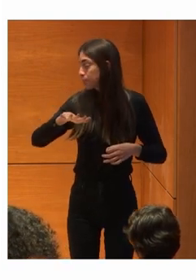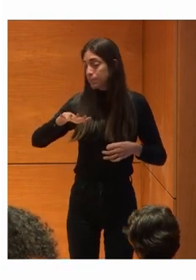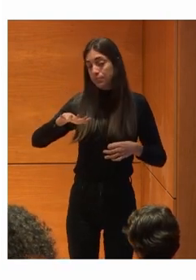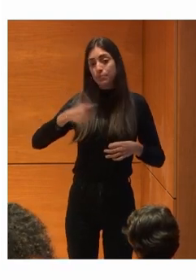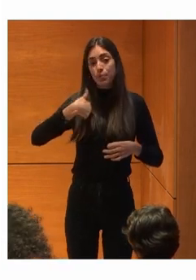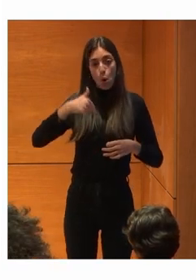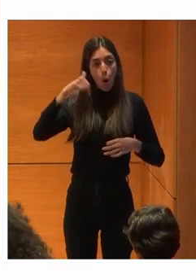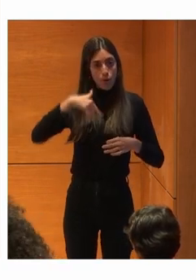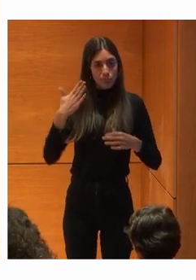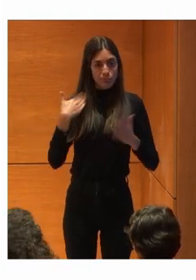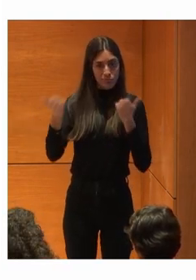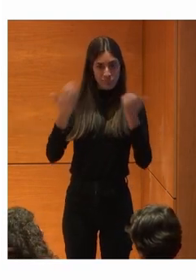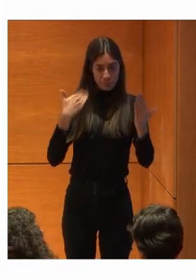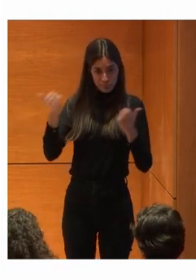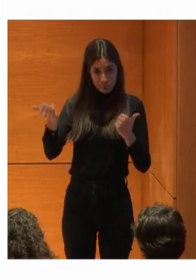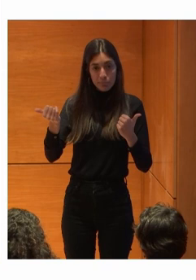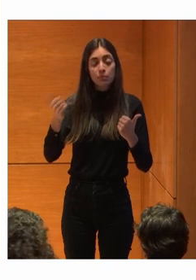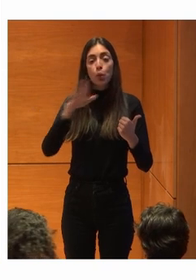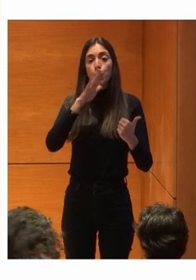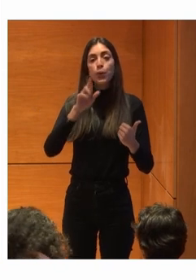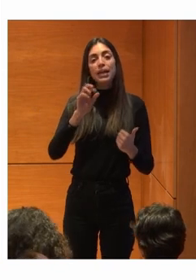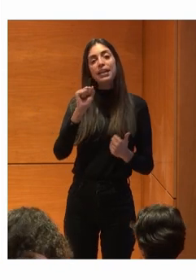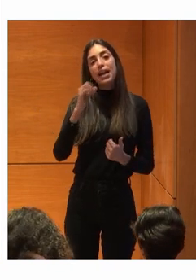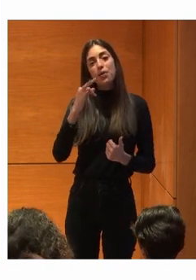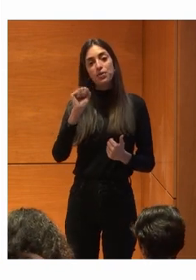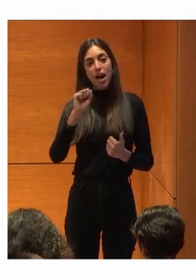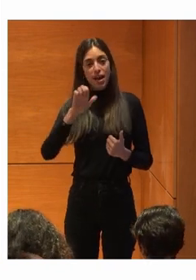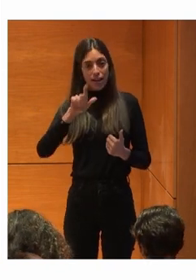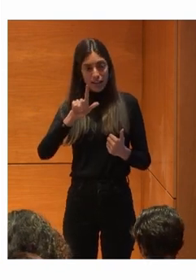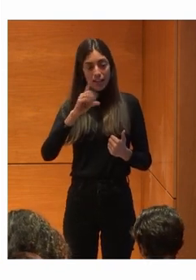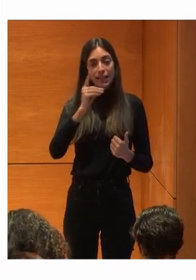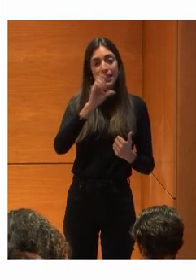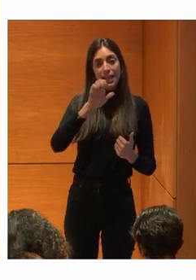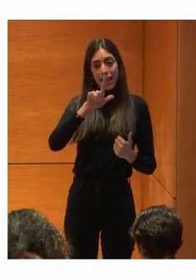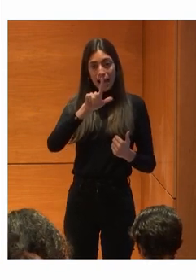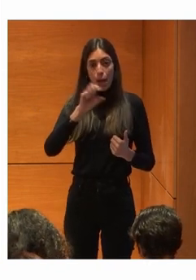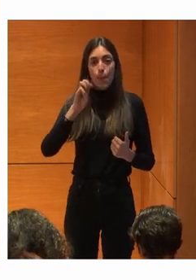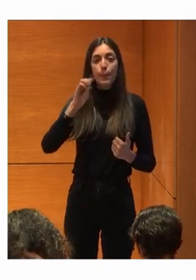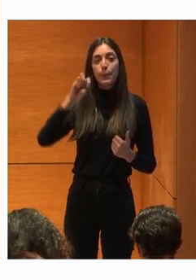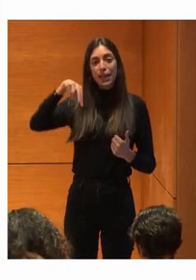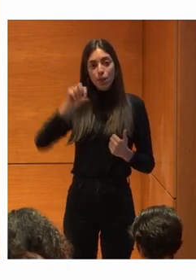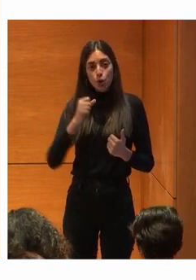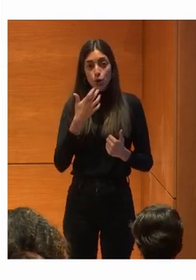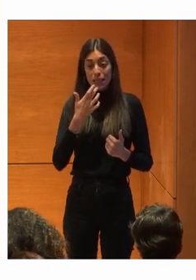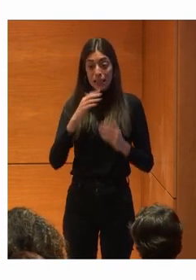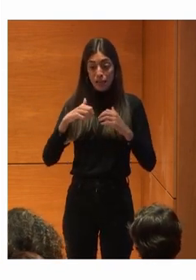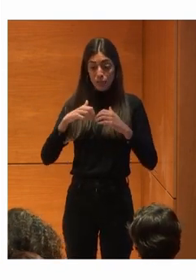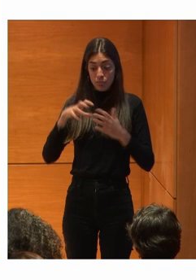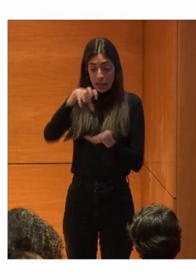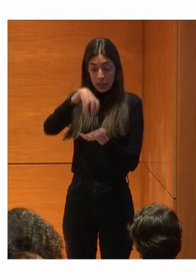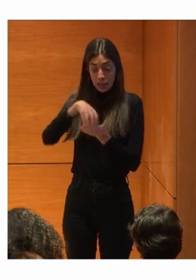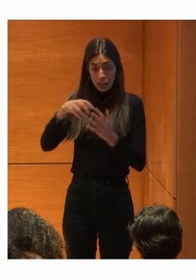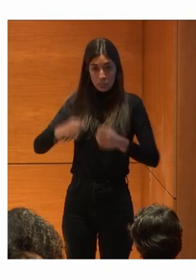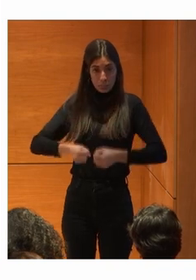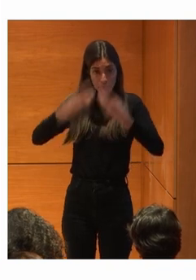Convoca Porque Rafael del Pino Cuando funda Esta institución Busca